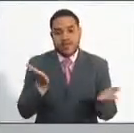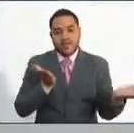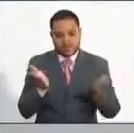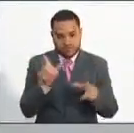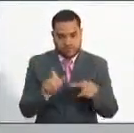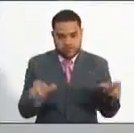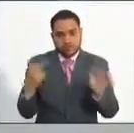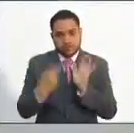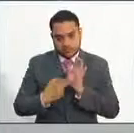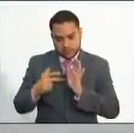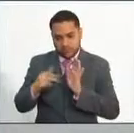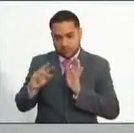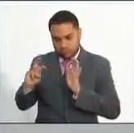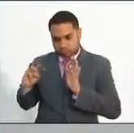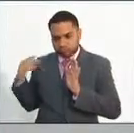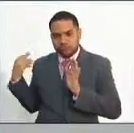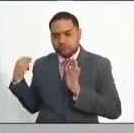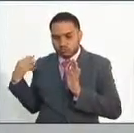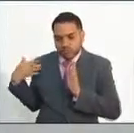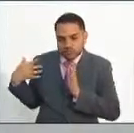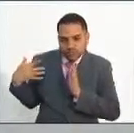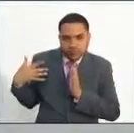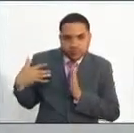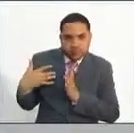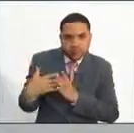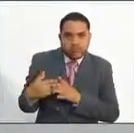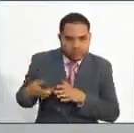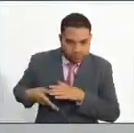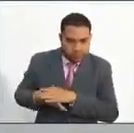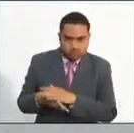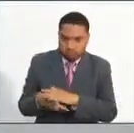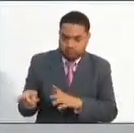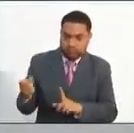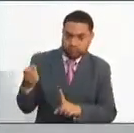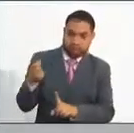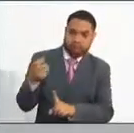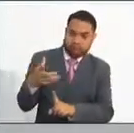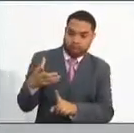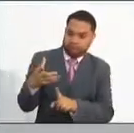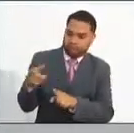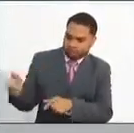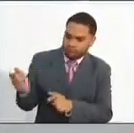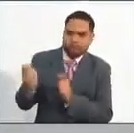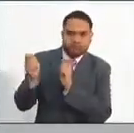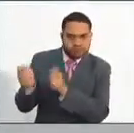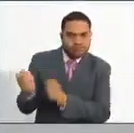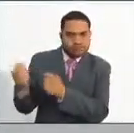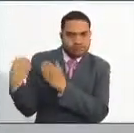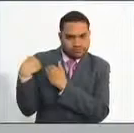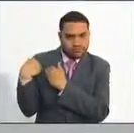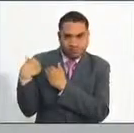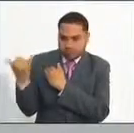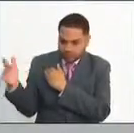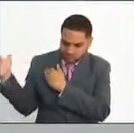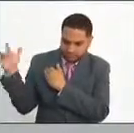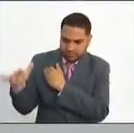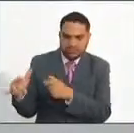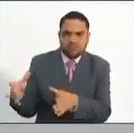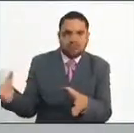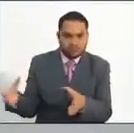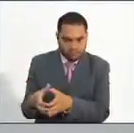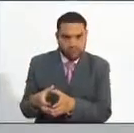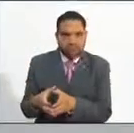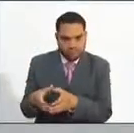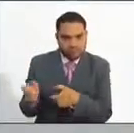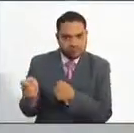desde ese momento ha venido llevando a cabo una carrera ascendente que la ha llevado por varios cargos, hasta estar hoy acompañándonos en calidad de comisionada encargada.